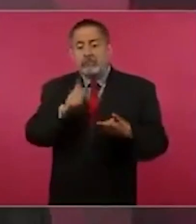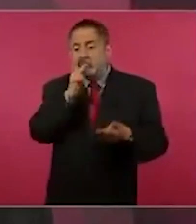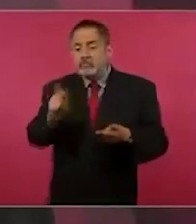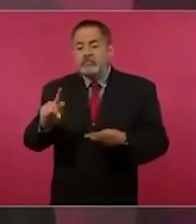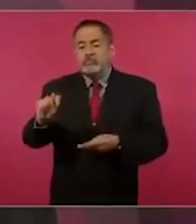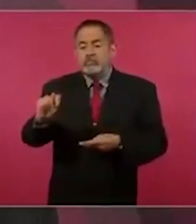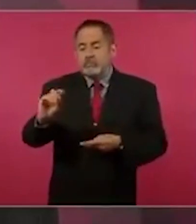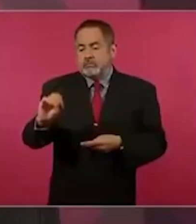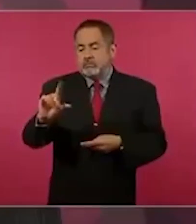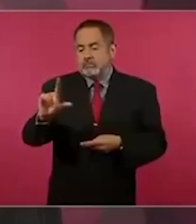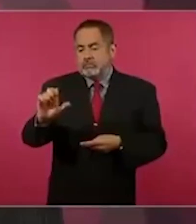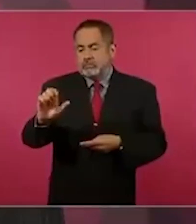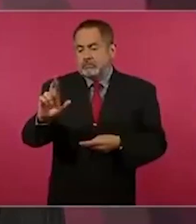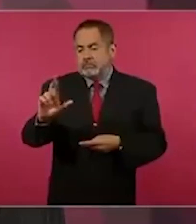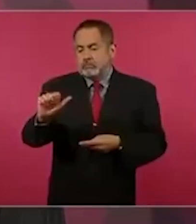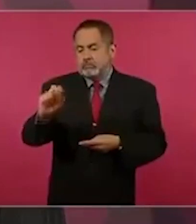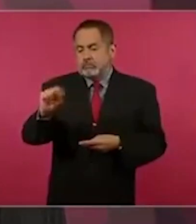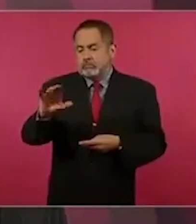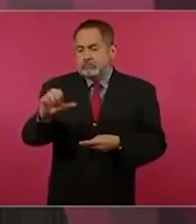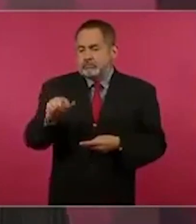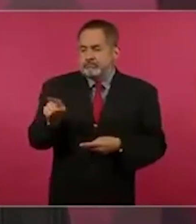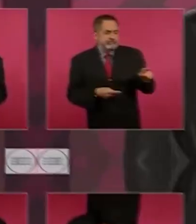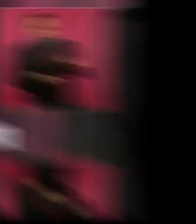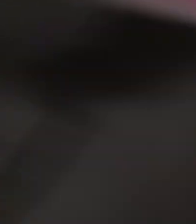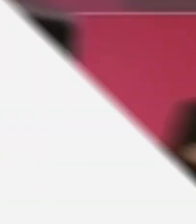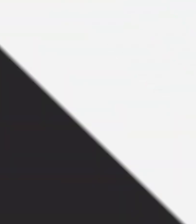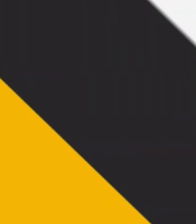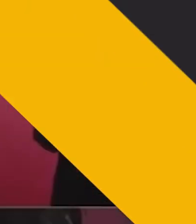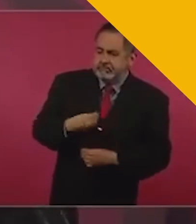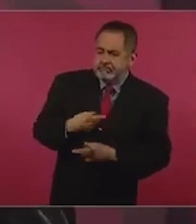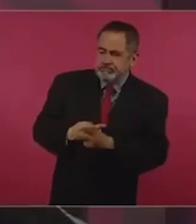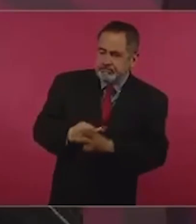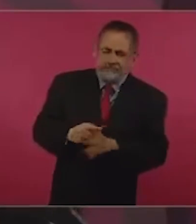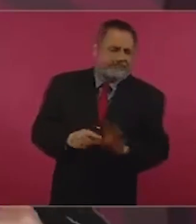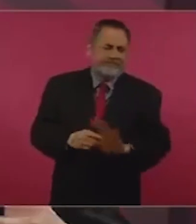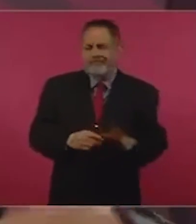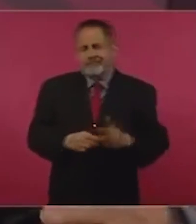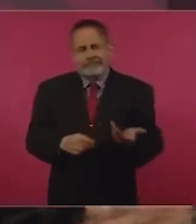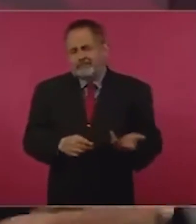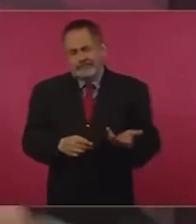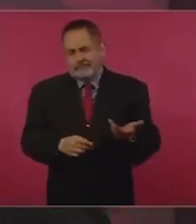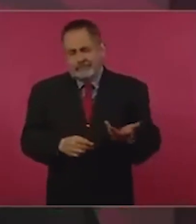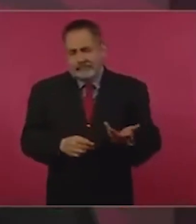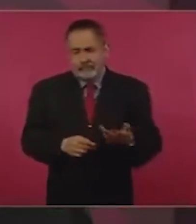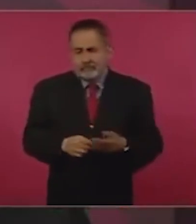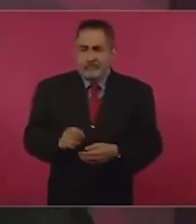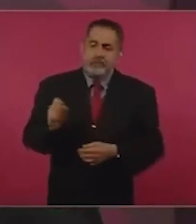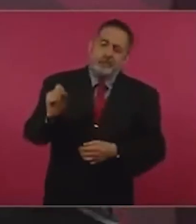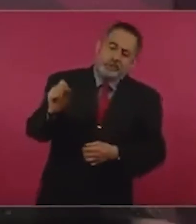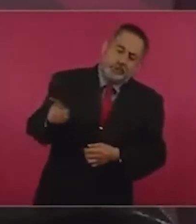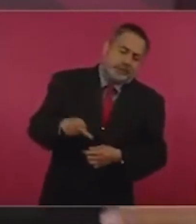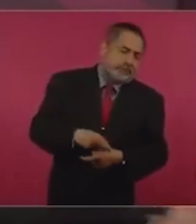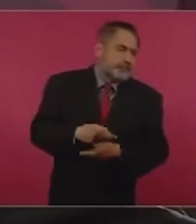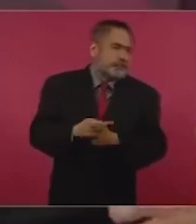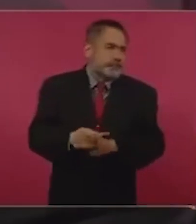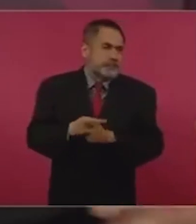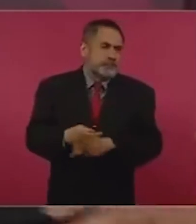porque tolerancia es como conceder algo, te